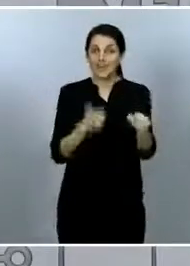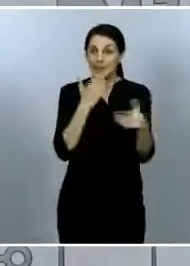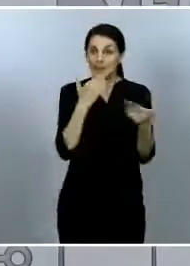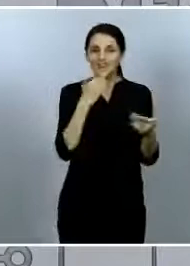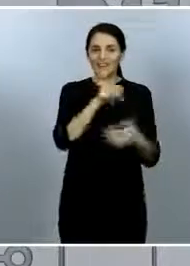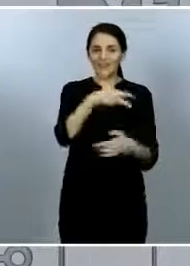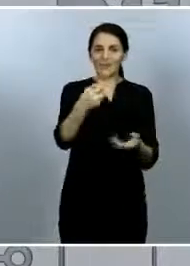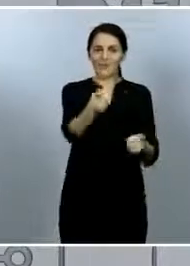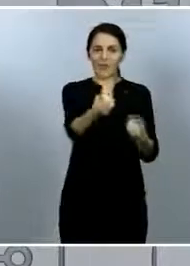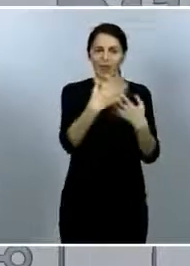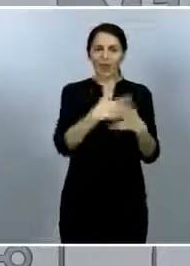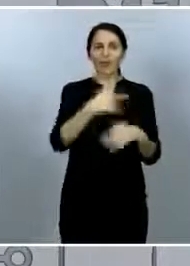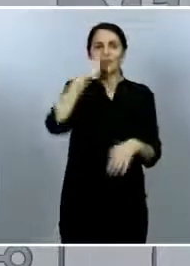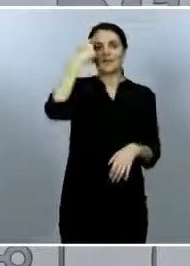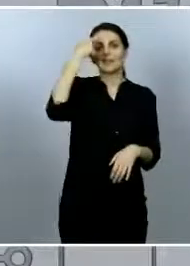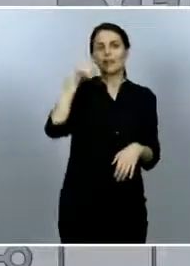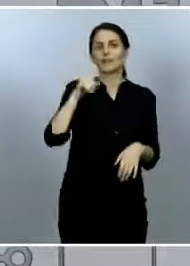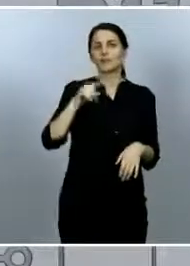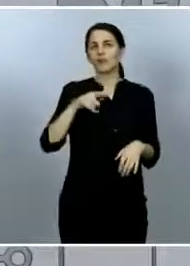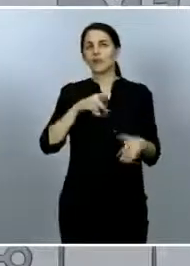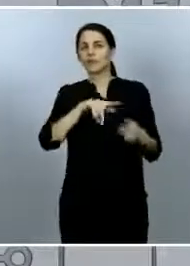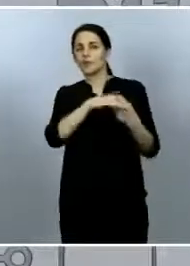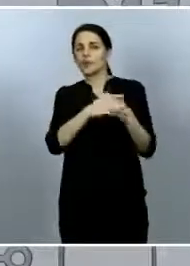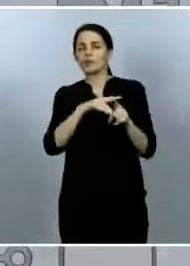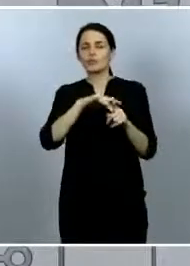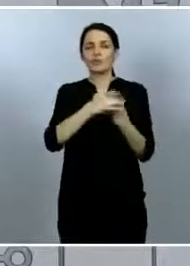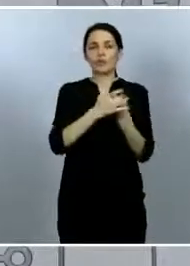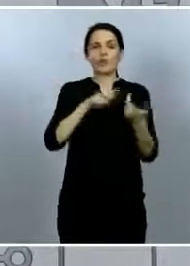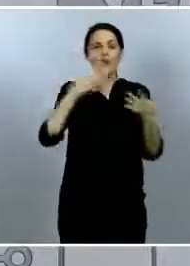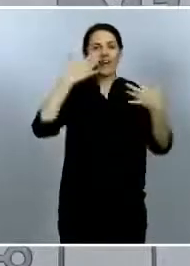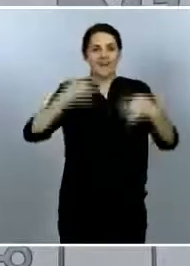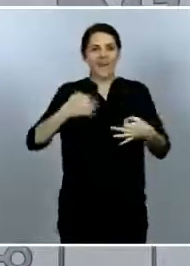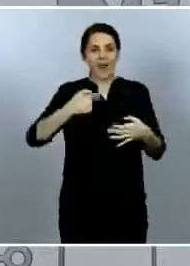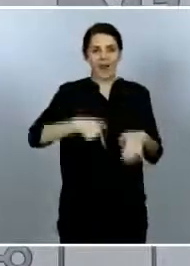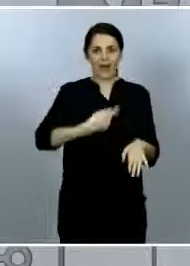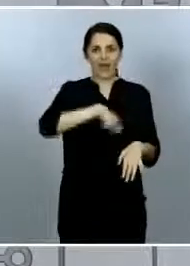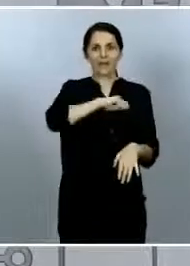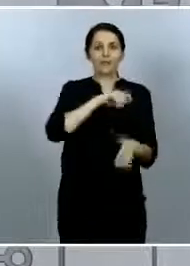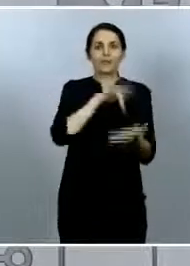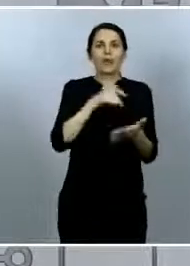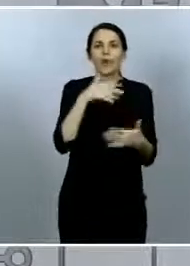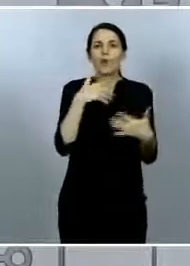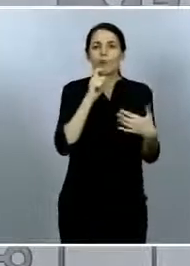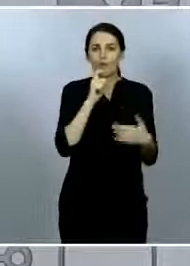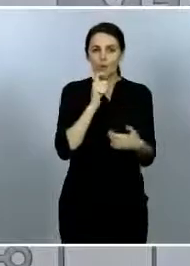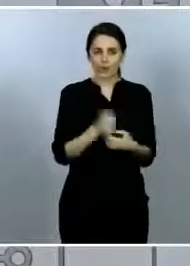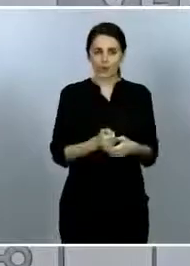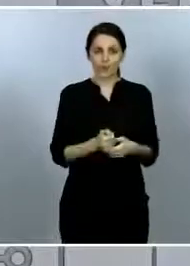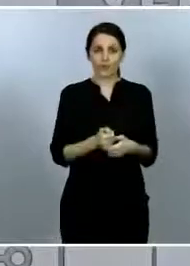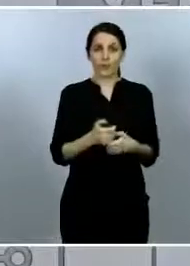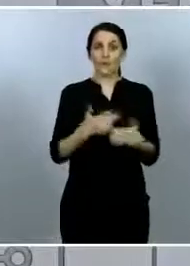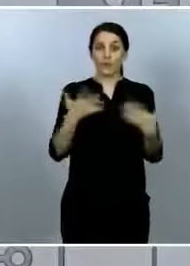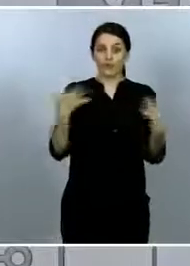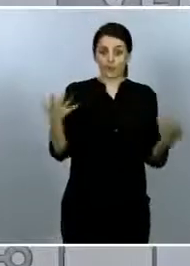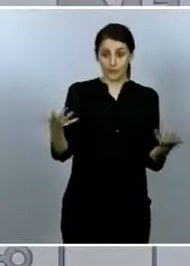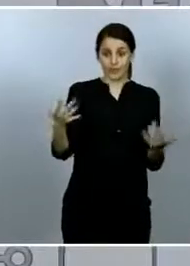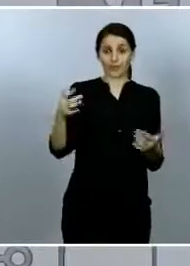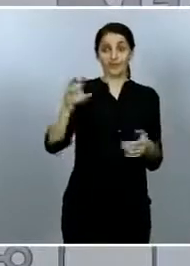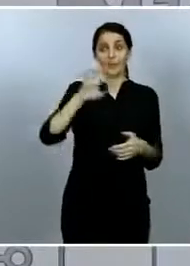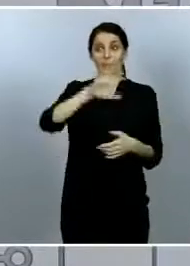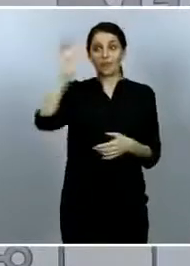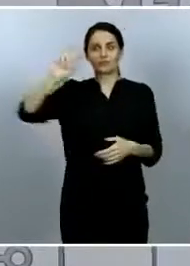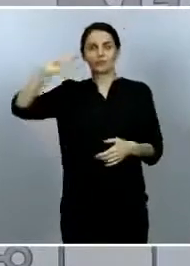pasa de lo que ha pasado en nuestro país hasta que todos los países tengamos todas esas herramientas y las podamos